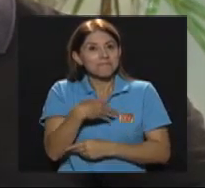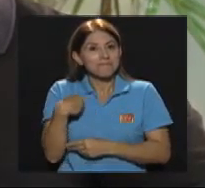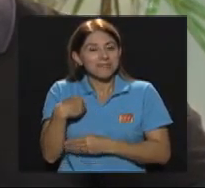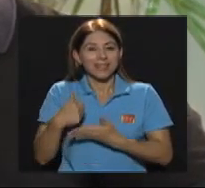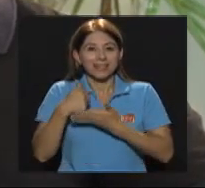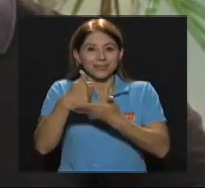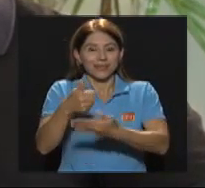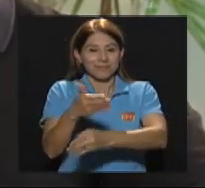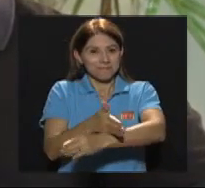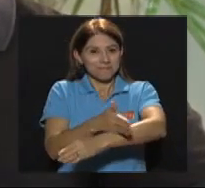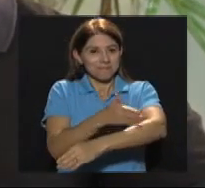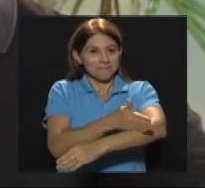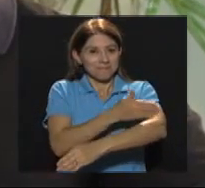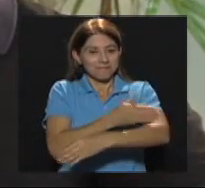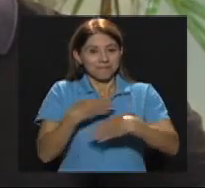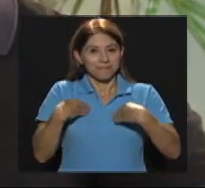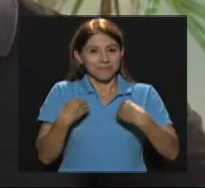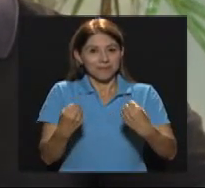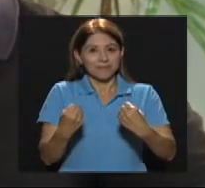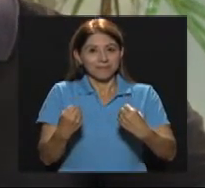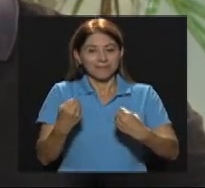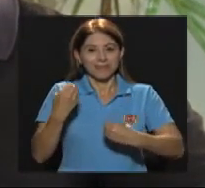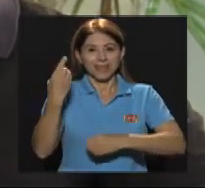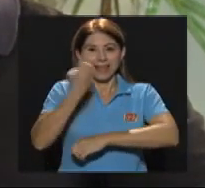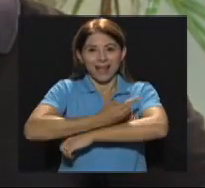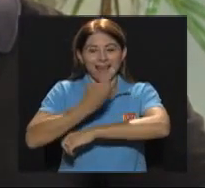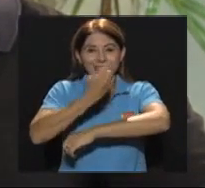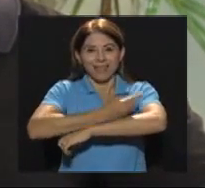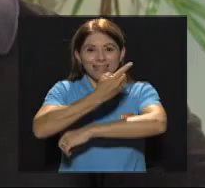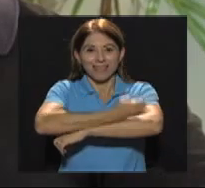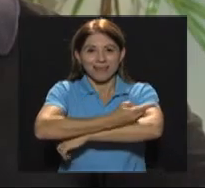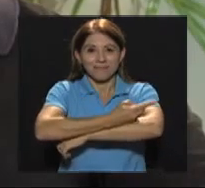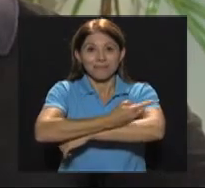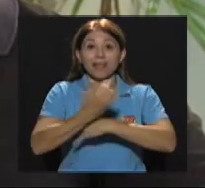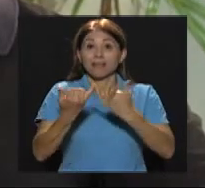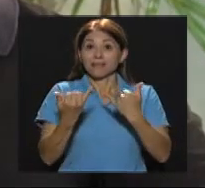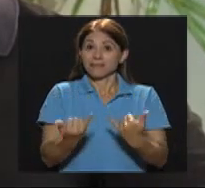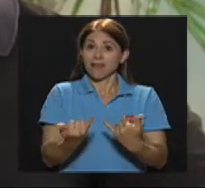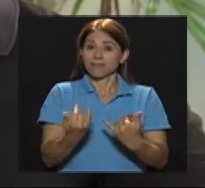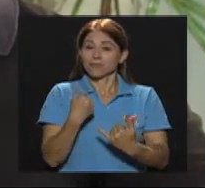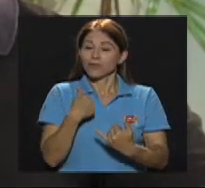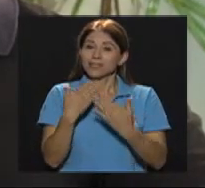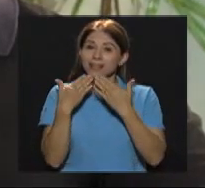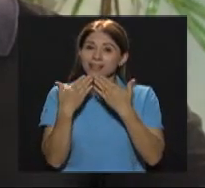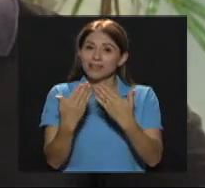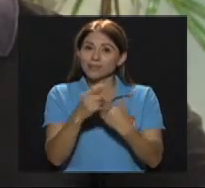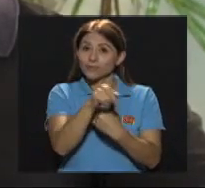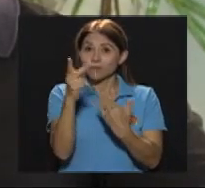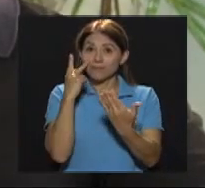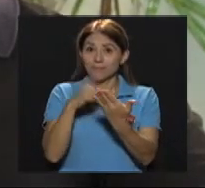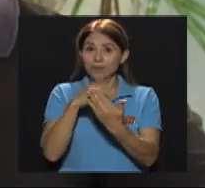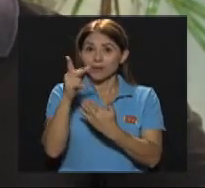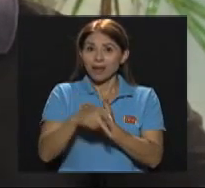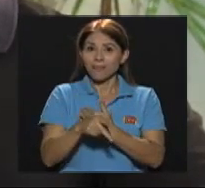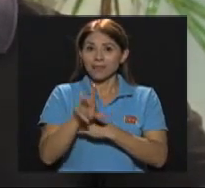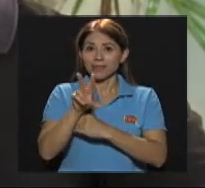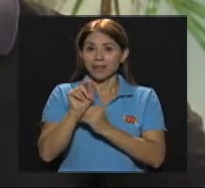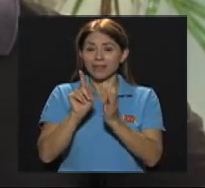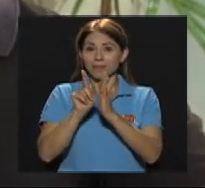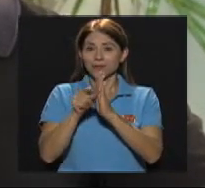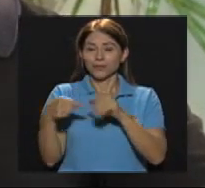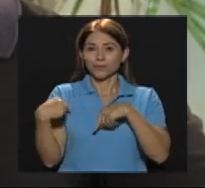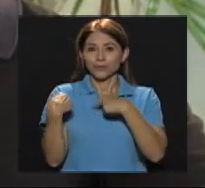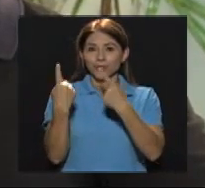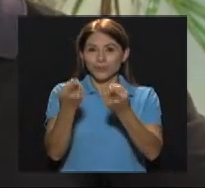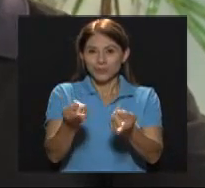que les ayuden a mejorar su salud cada día Desde ya les agradezco su sintonía durante estos 30 minutos en que